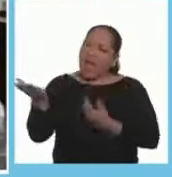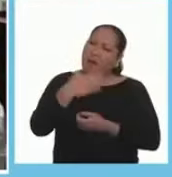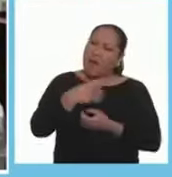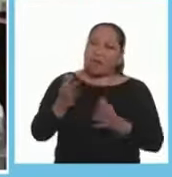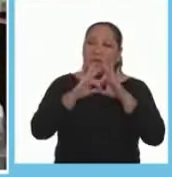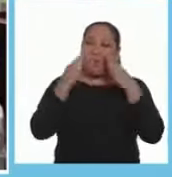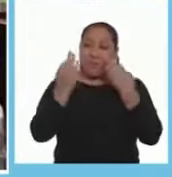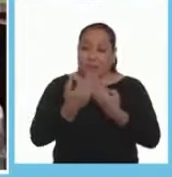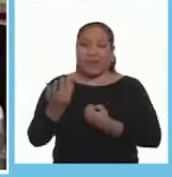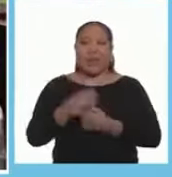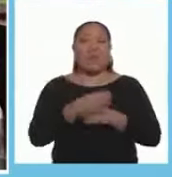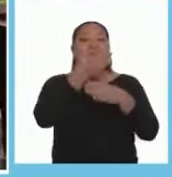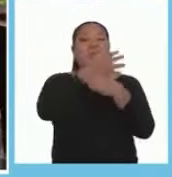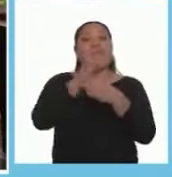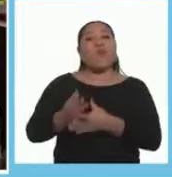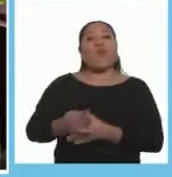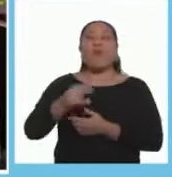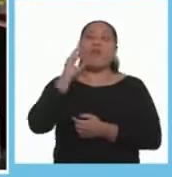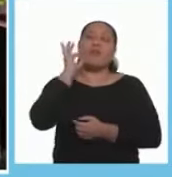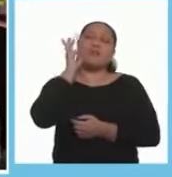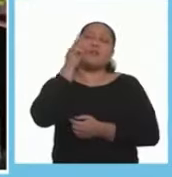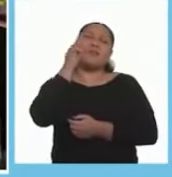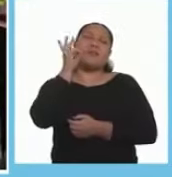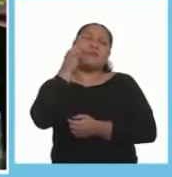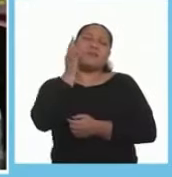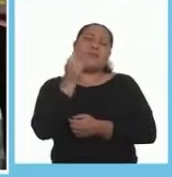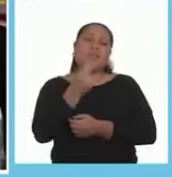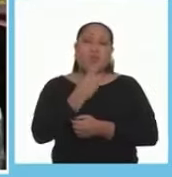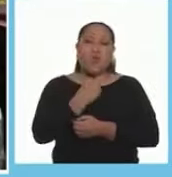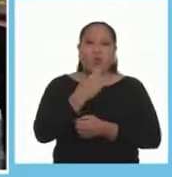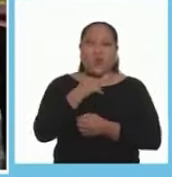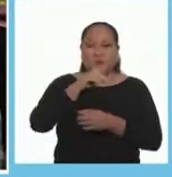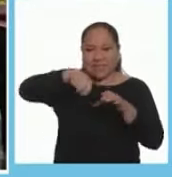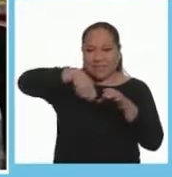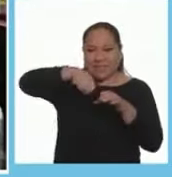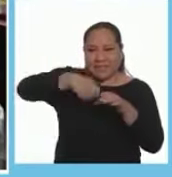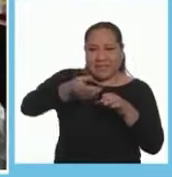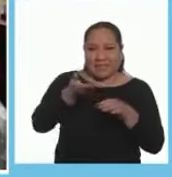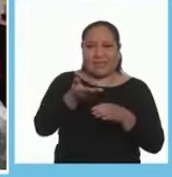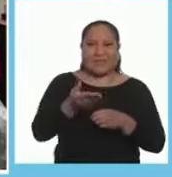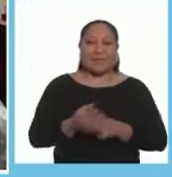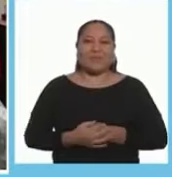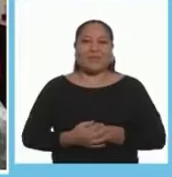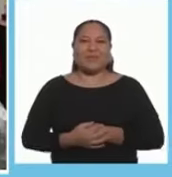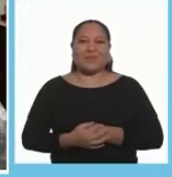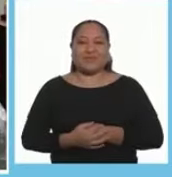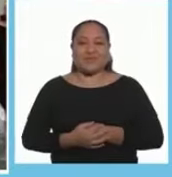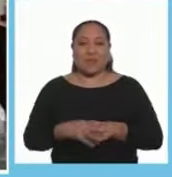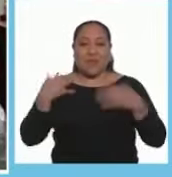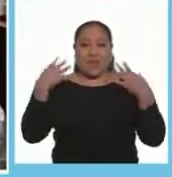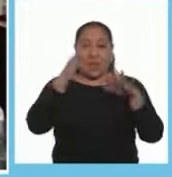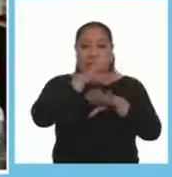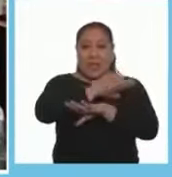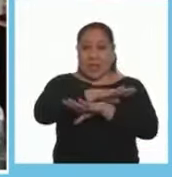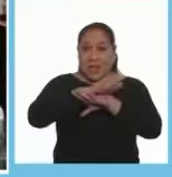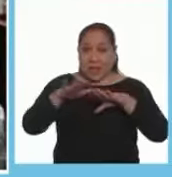invite al resto de su familia Para que compartan el delicioso postre Que acaban de preparar